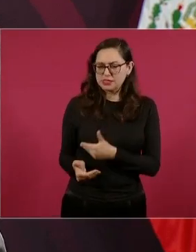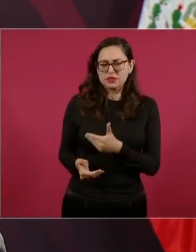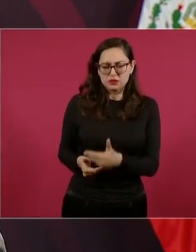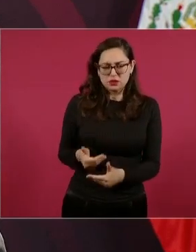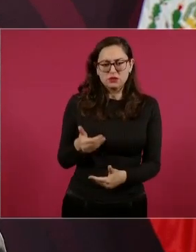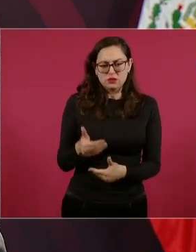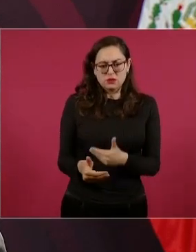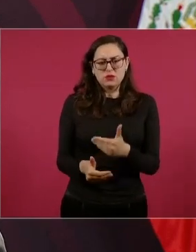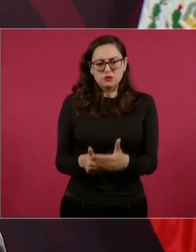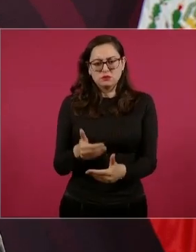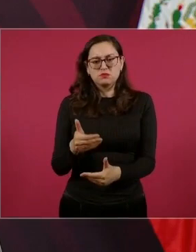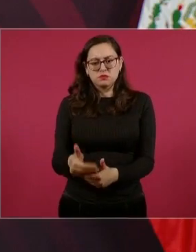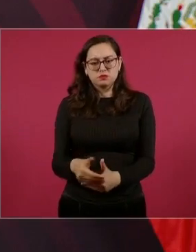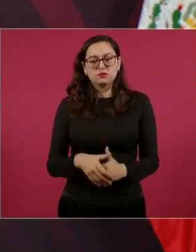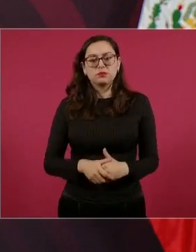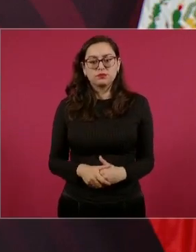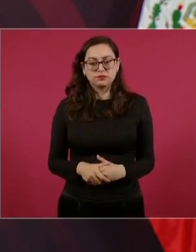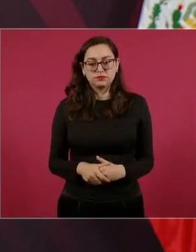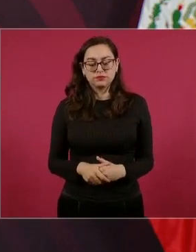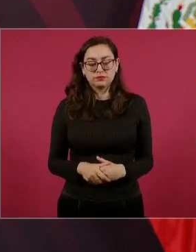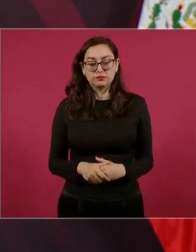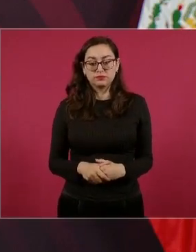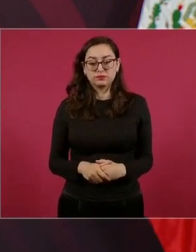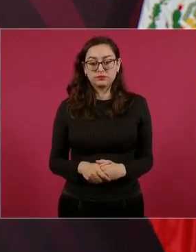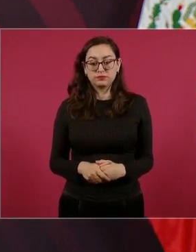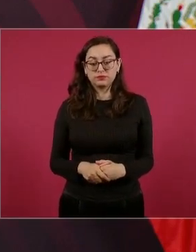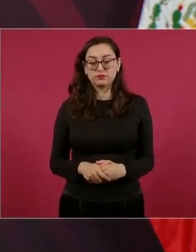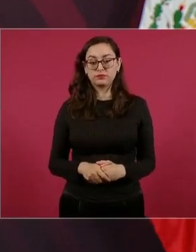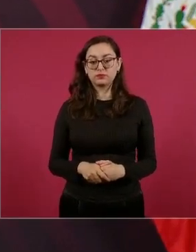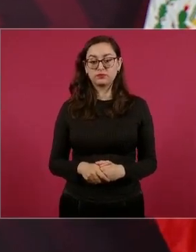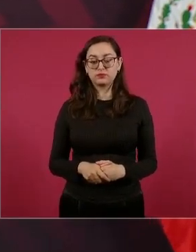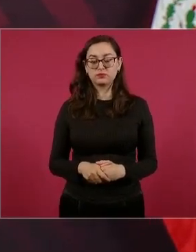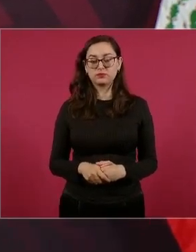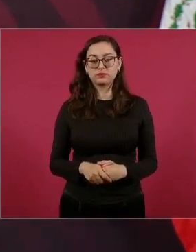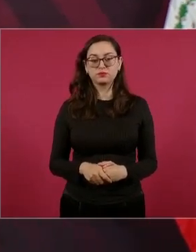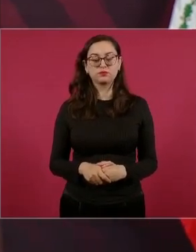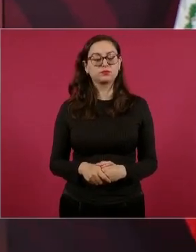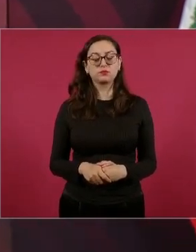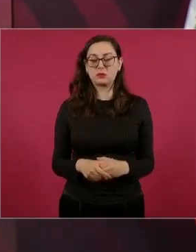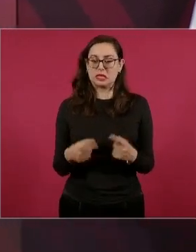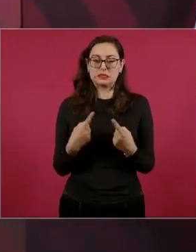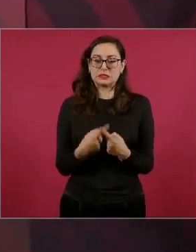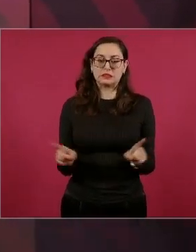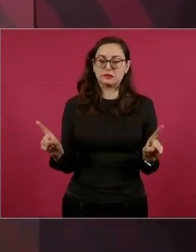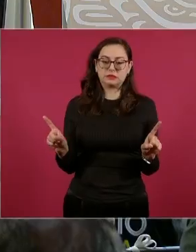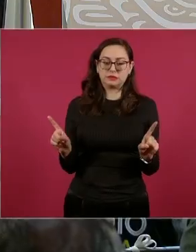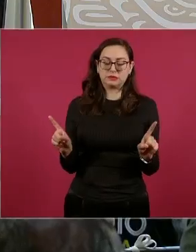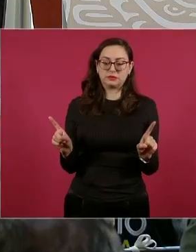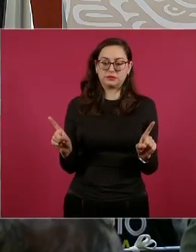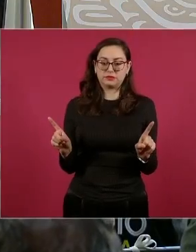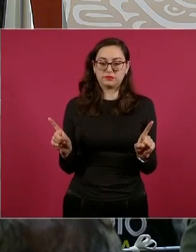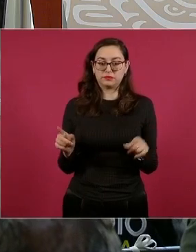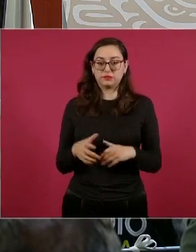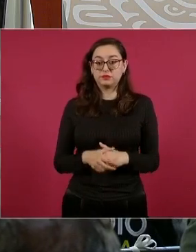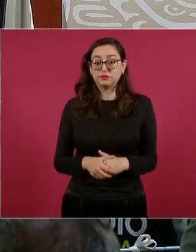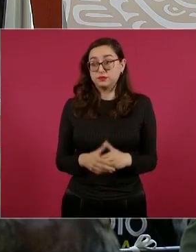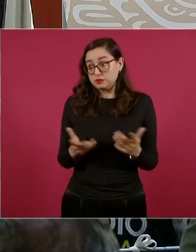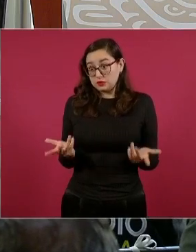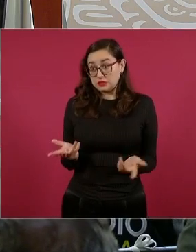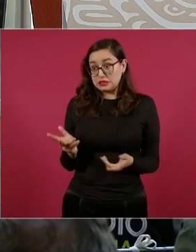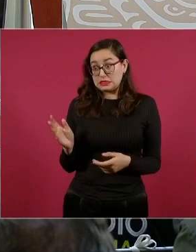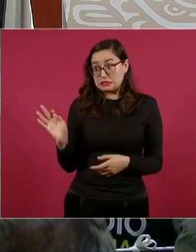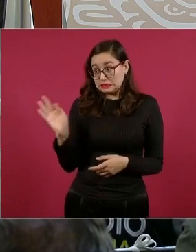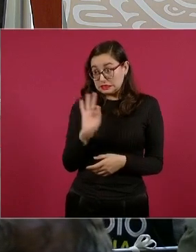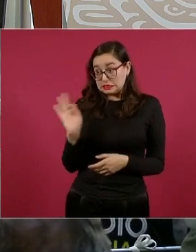ya no es lo mismo. ¿Quedaría descartado un mensaje al siguiente gobierno?